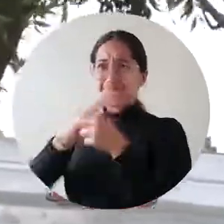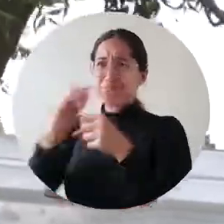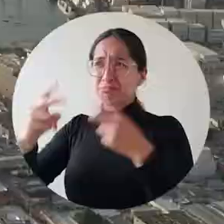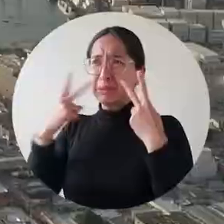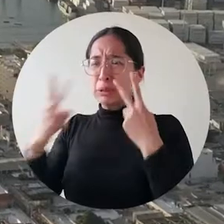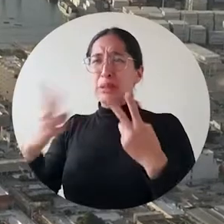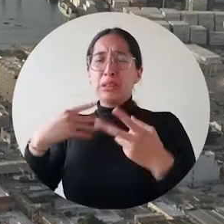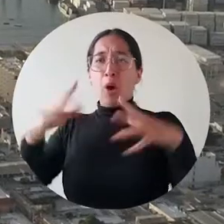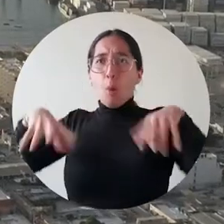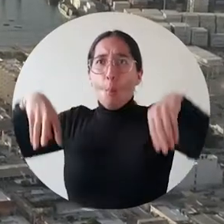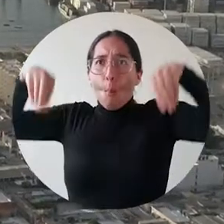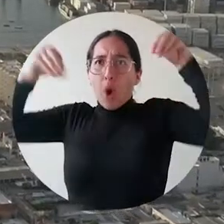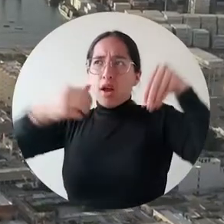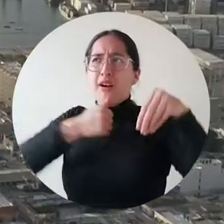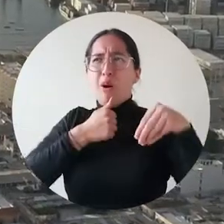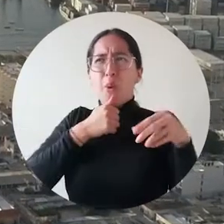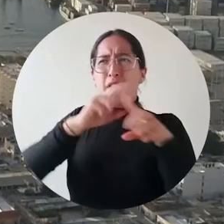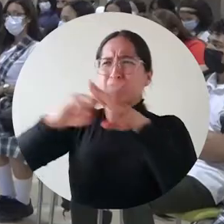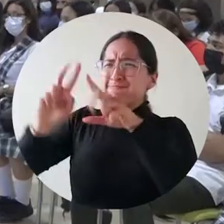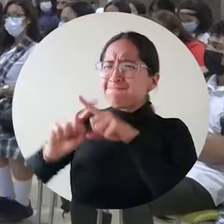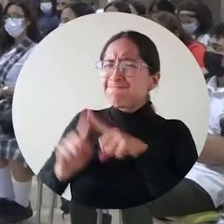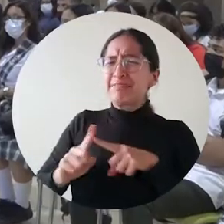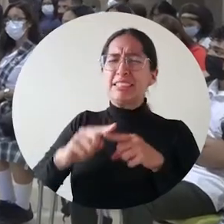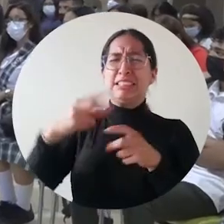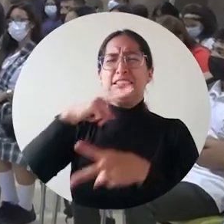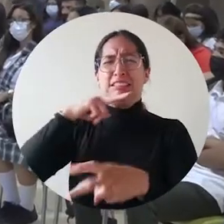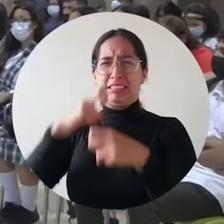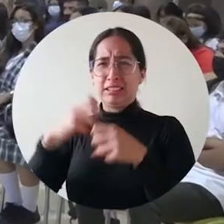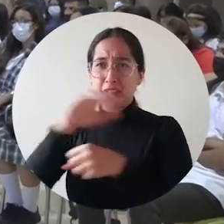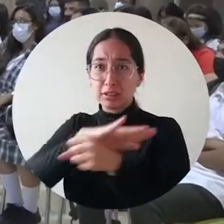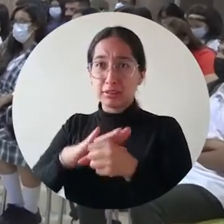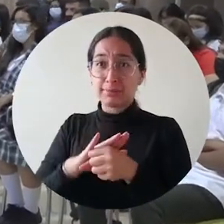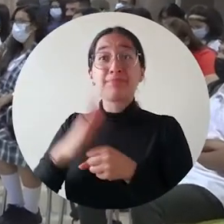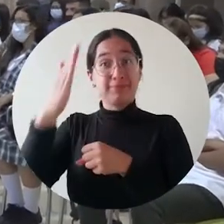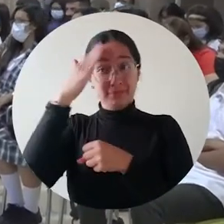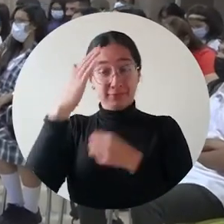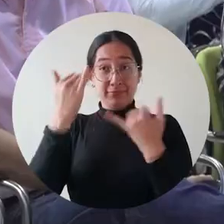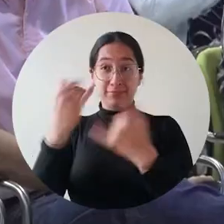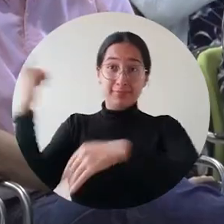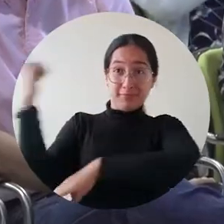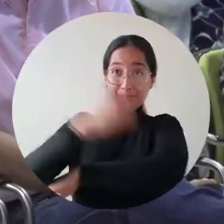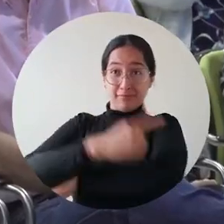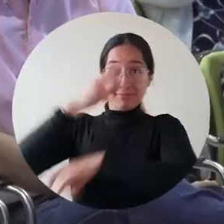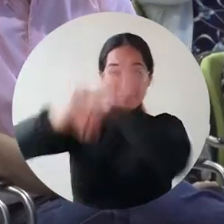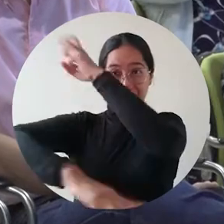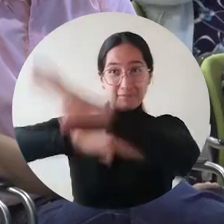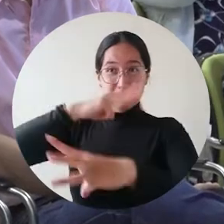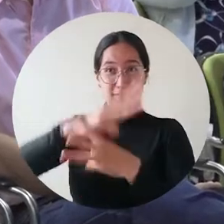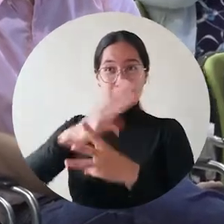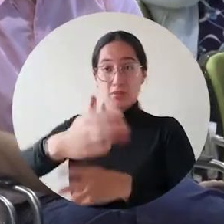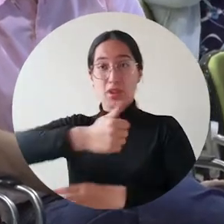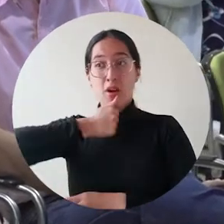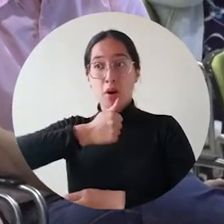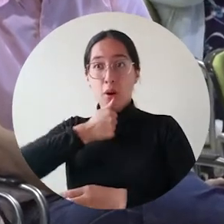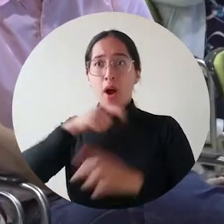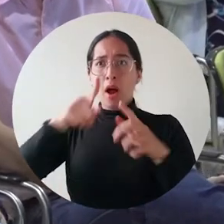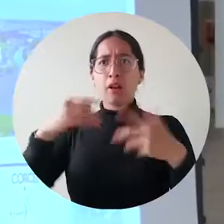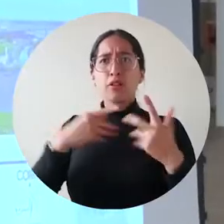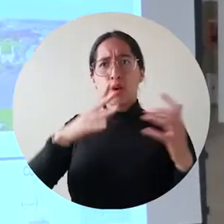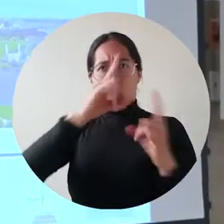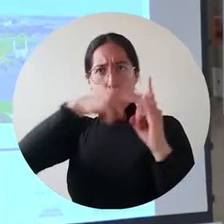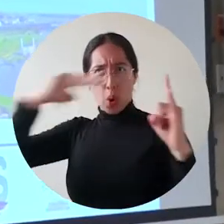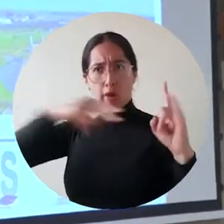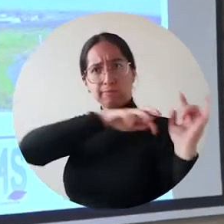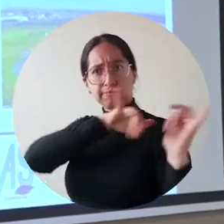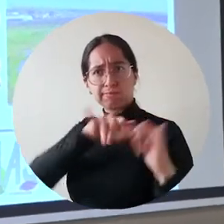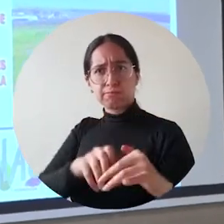hídrico en Santa Marta. Ante este panorama, durante la conmemoración del Día Mundial del Agua, la Universidad del Magdalena reunió a expertos